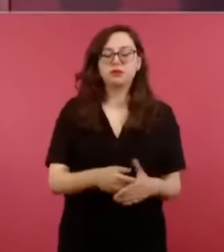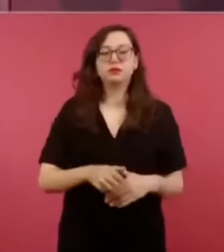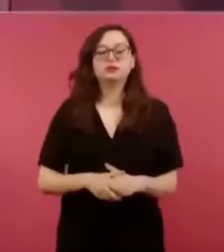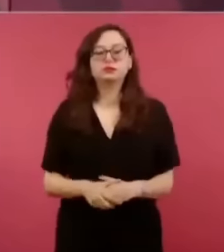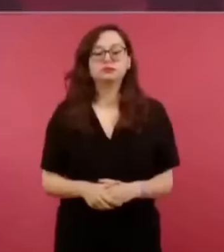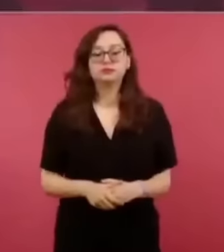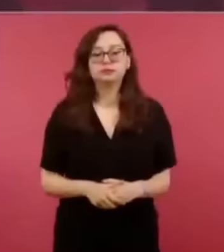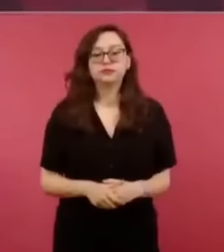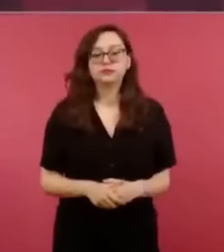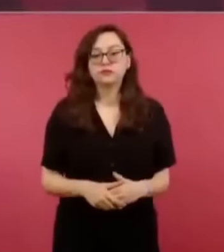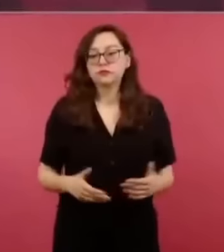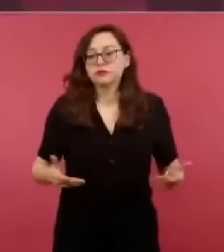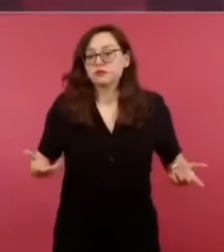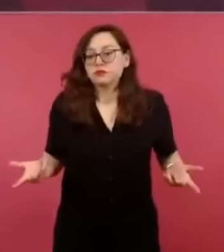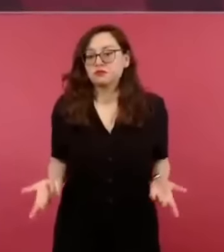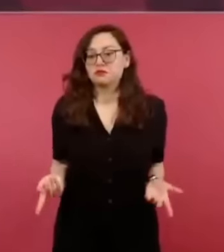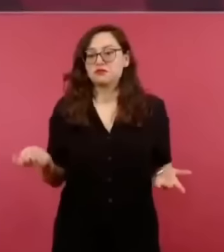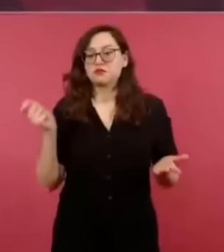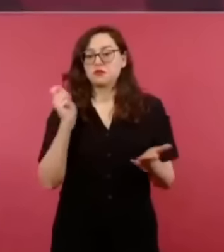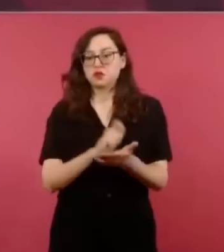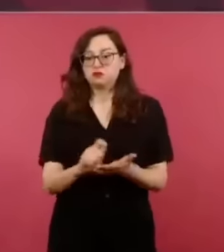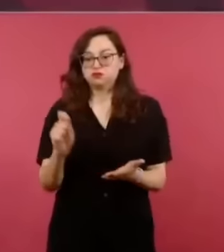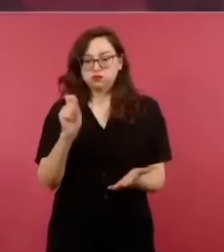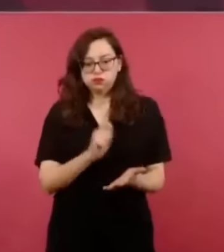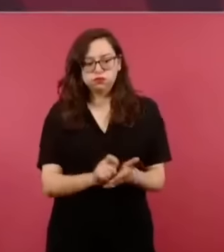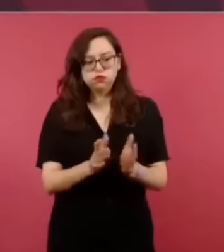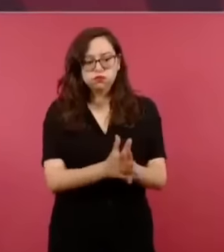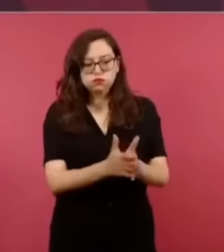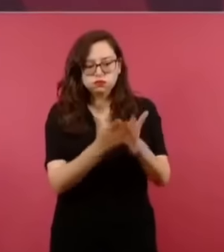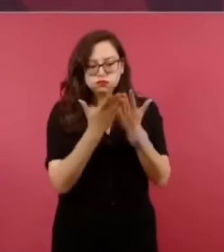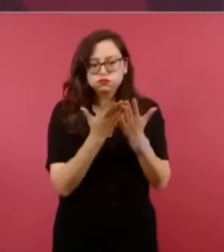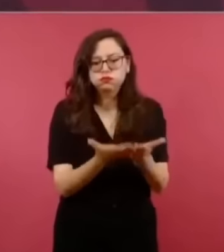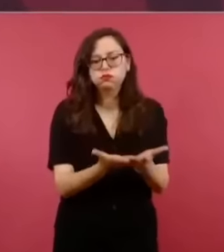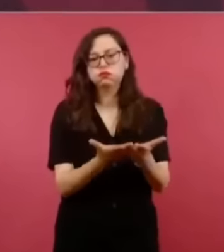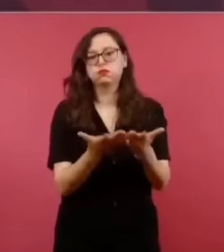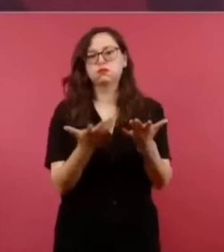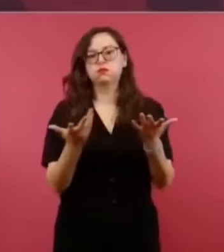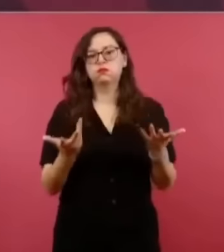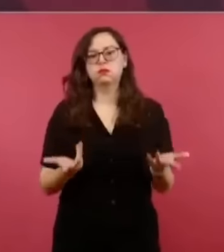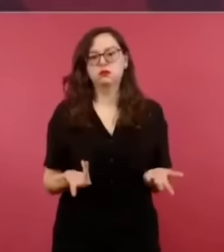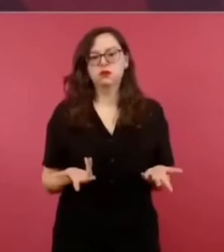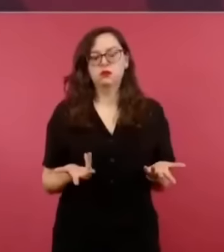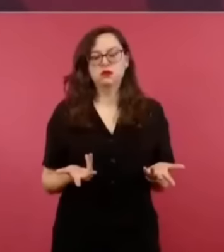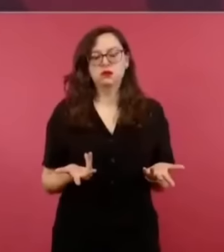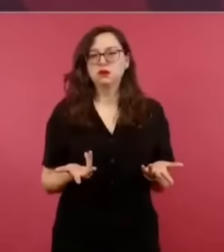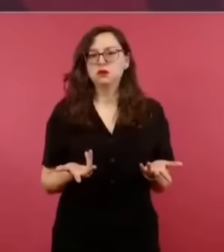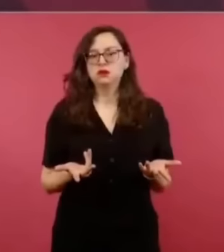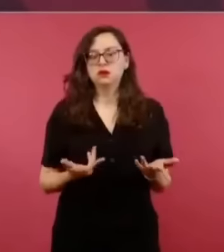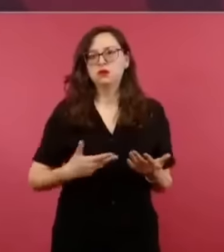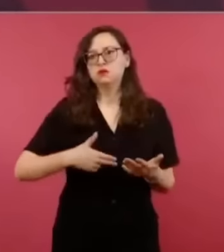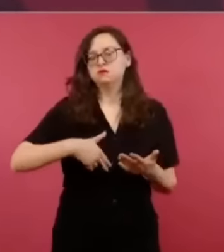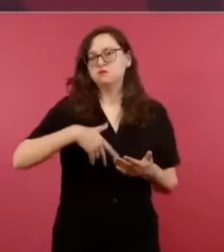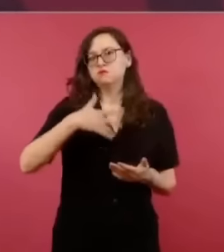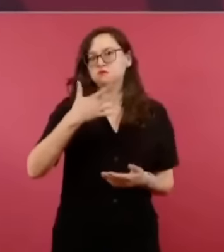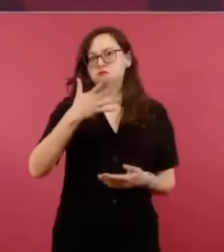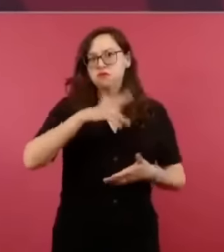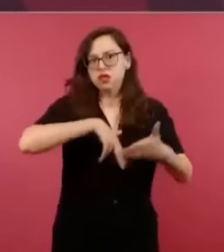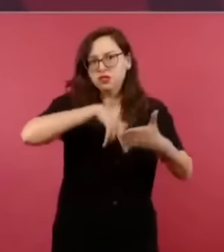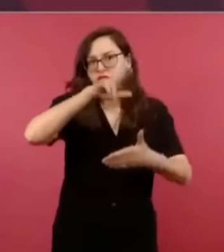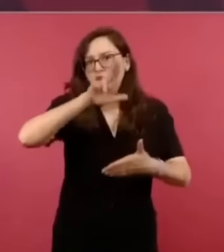Desde novelistas hasta pintores,